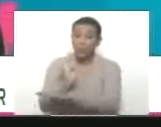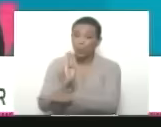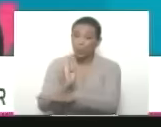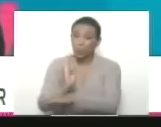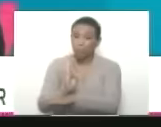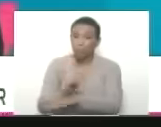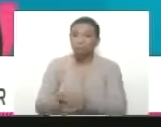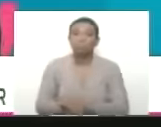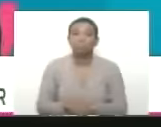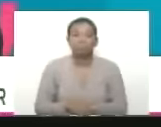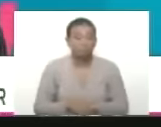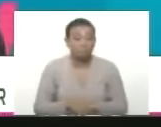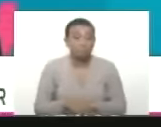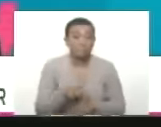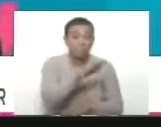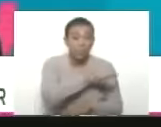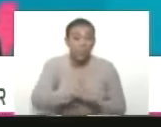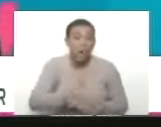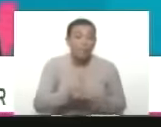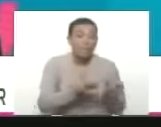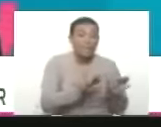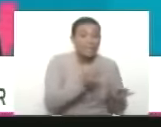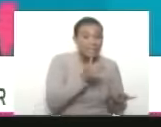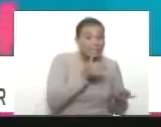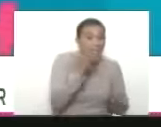mujeres en las distintas etapas de su vida